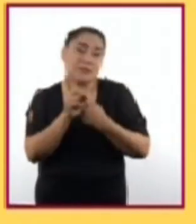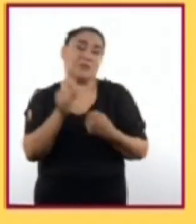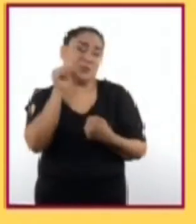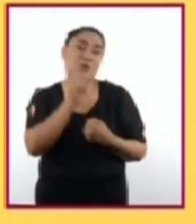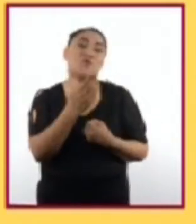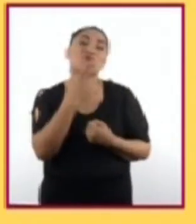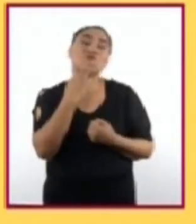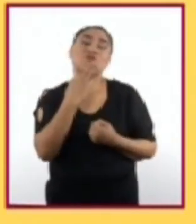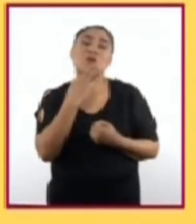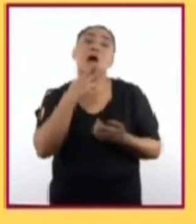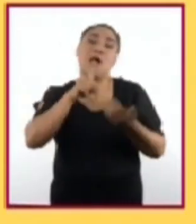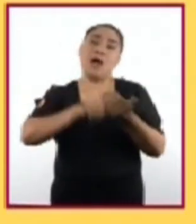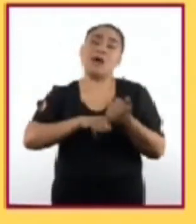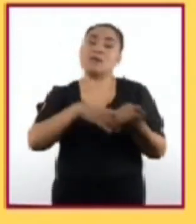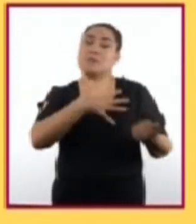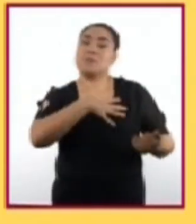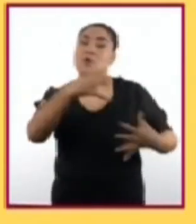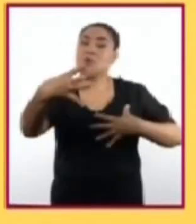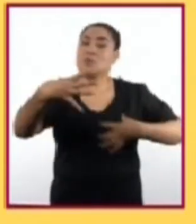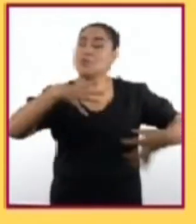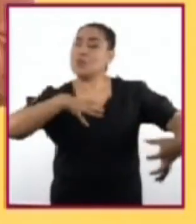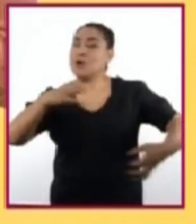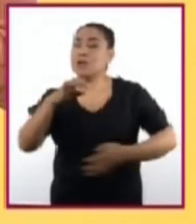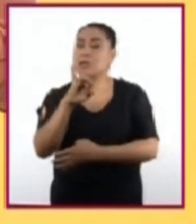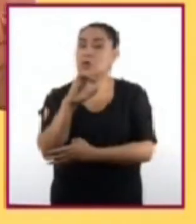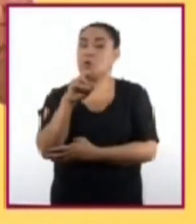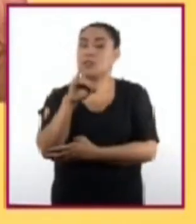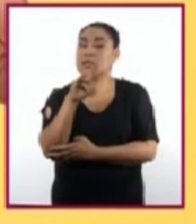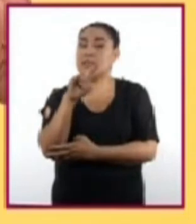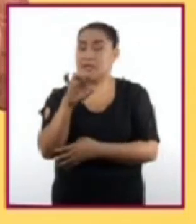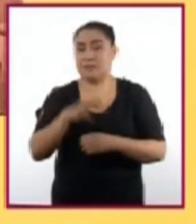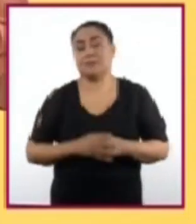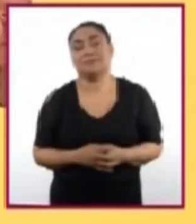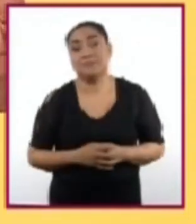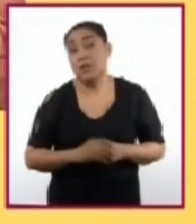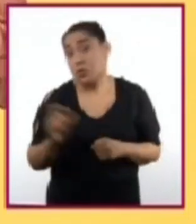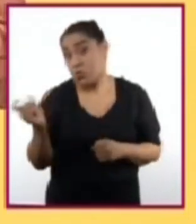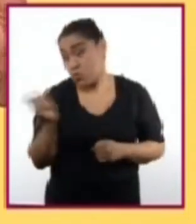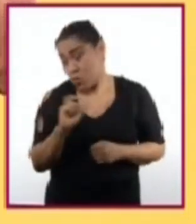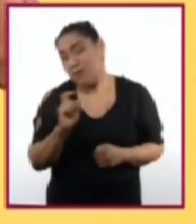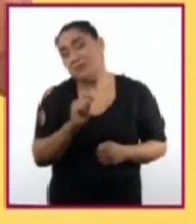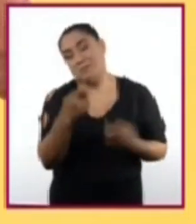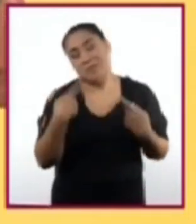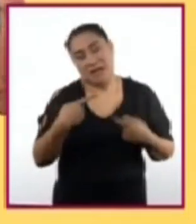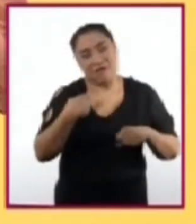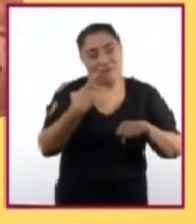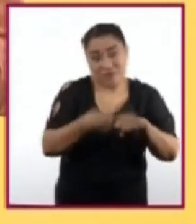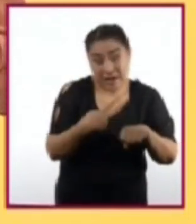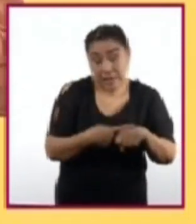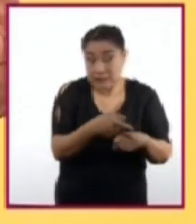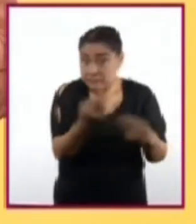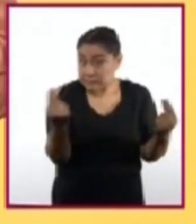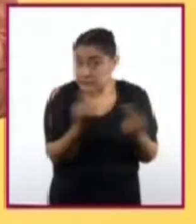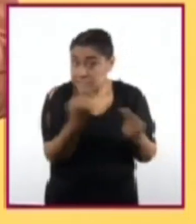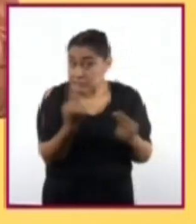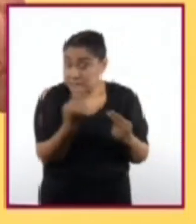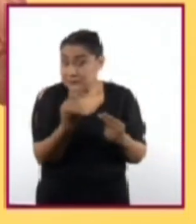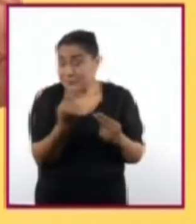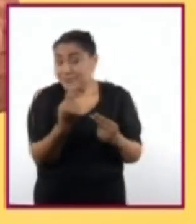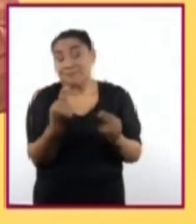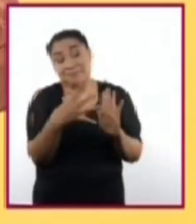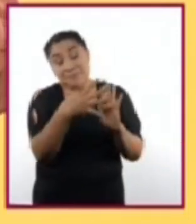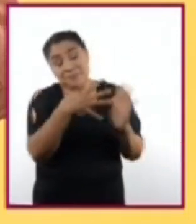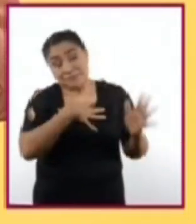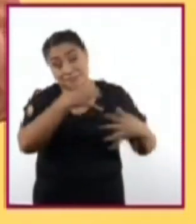aparatos que funcionan con radiación ionizante. Al momento de ser un paciente o quien requiere de la obtención de datos mediante